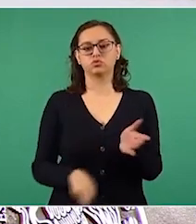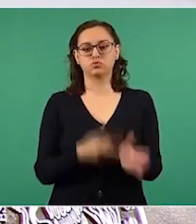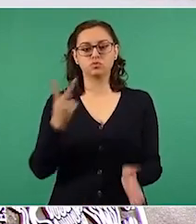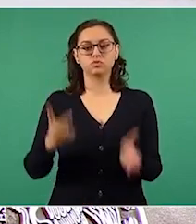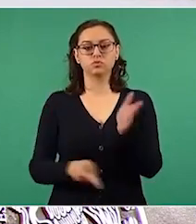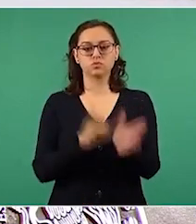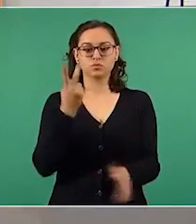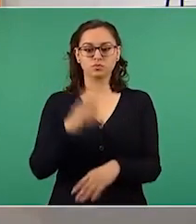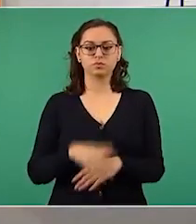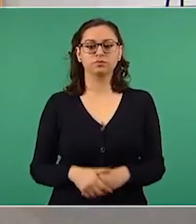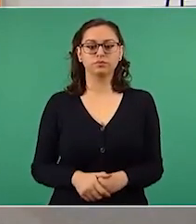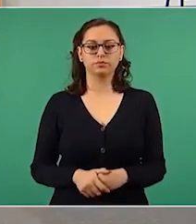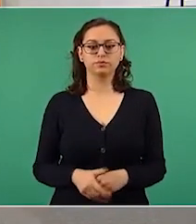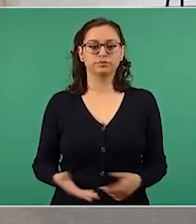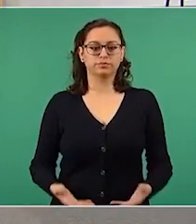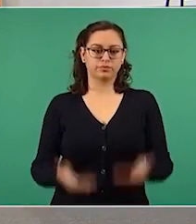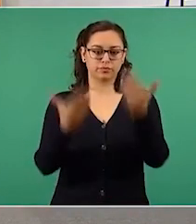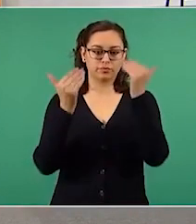por favor.